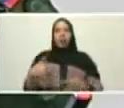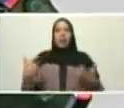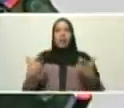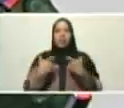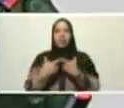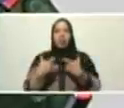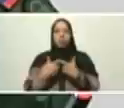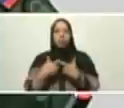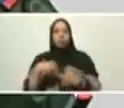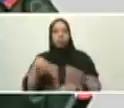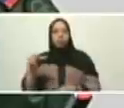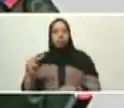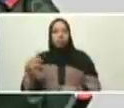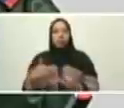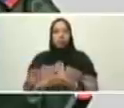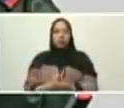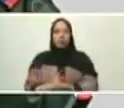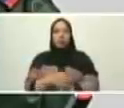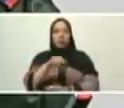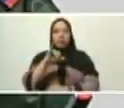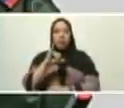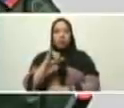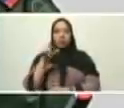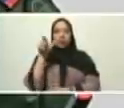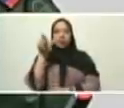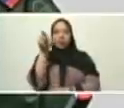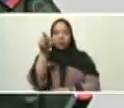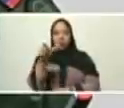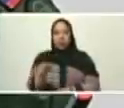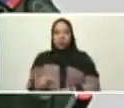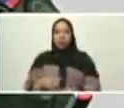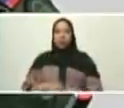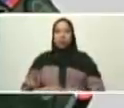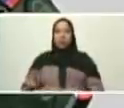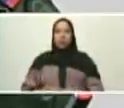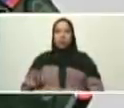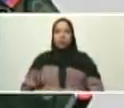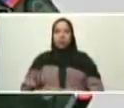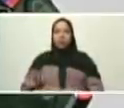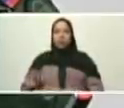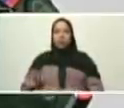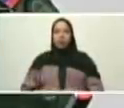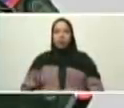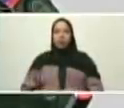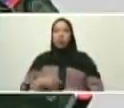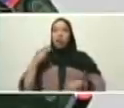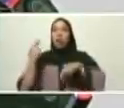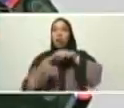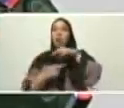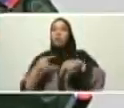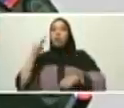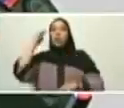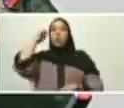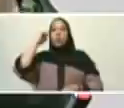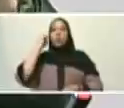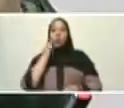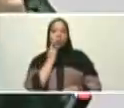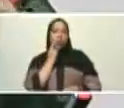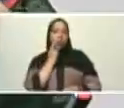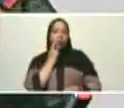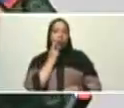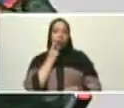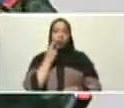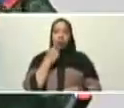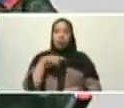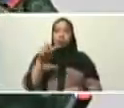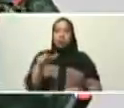tener al libertador que tenemos. Y no en vano, pues, la revolución bolivariana ha tomado su nombre, tomado su